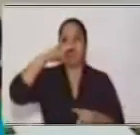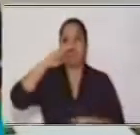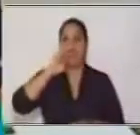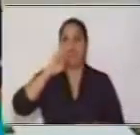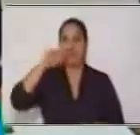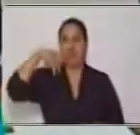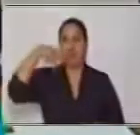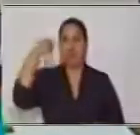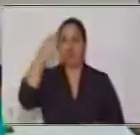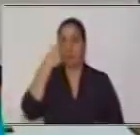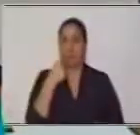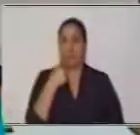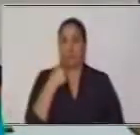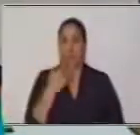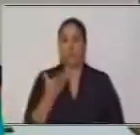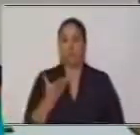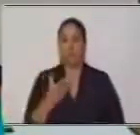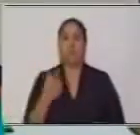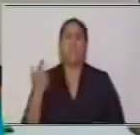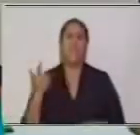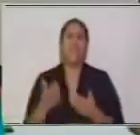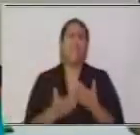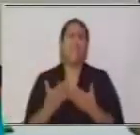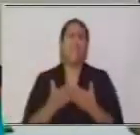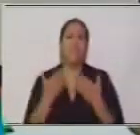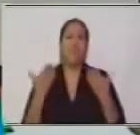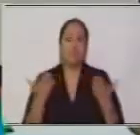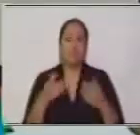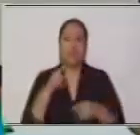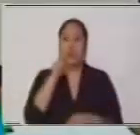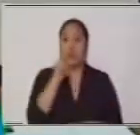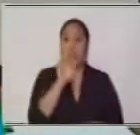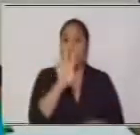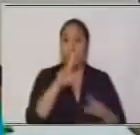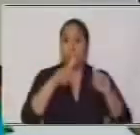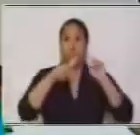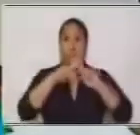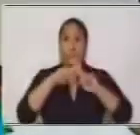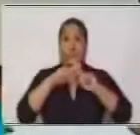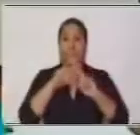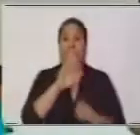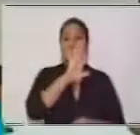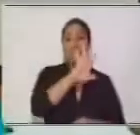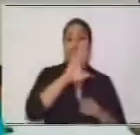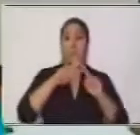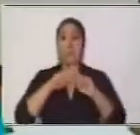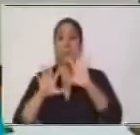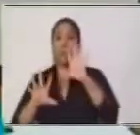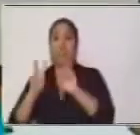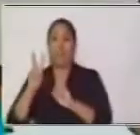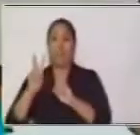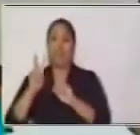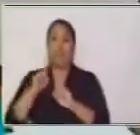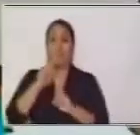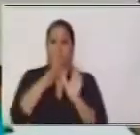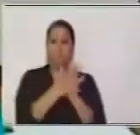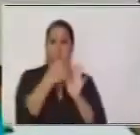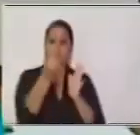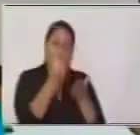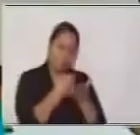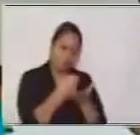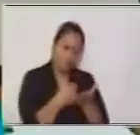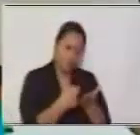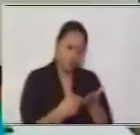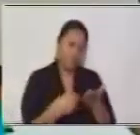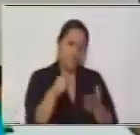Y la cuestión es sencilla. Si tú multiplicas cinco por doce, hazlo ahí en tu cuaderno, vamos,